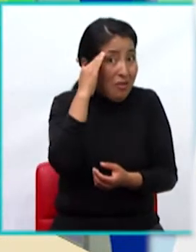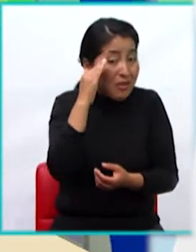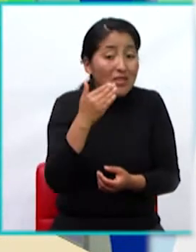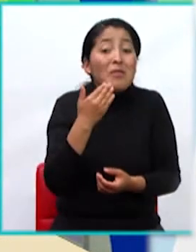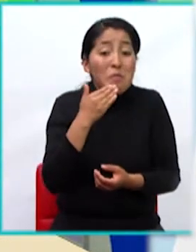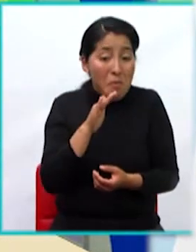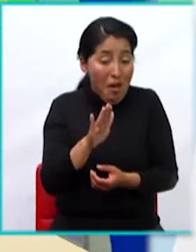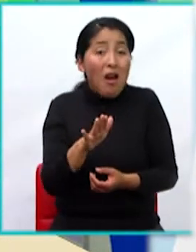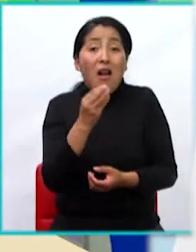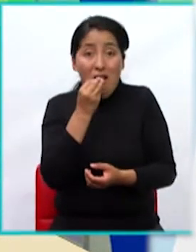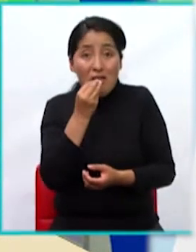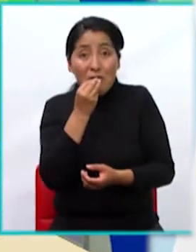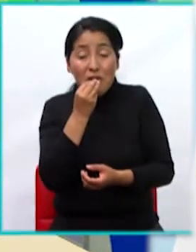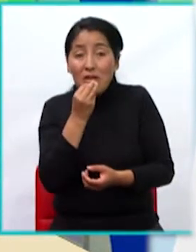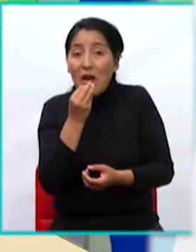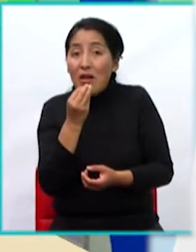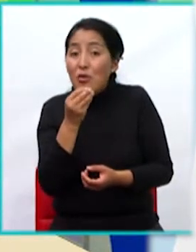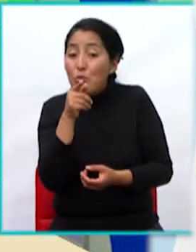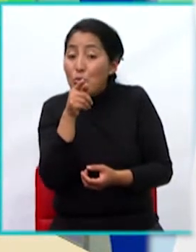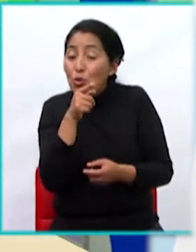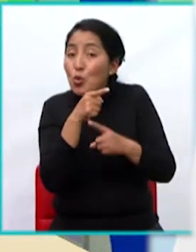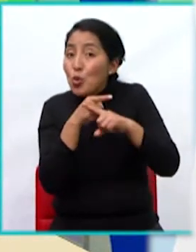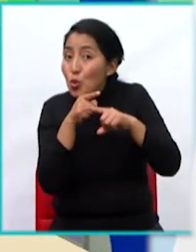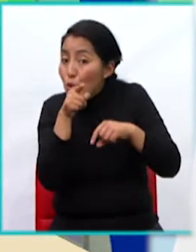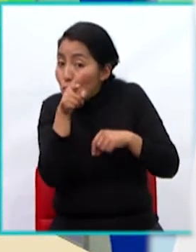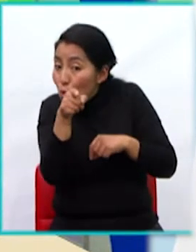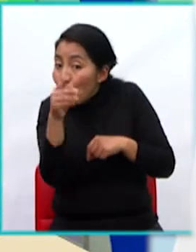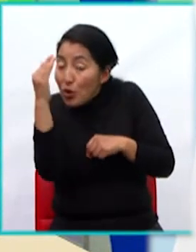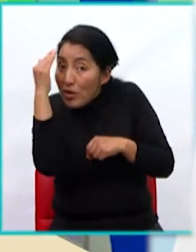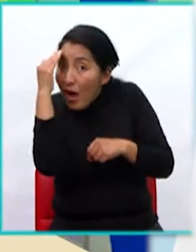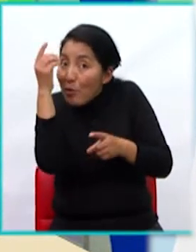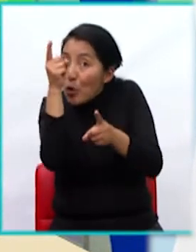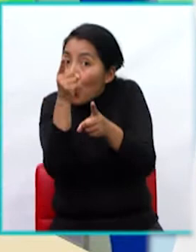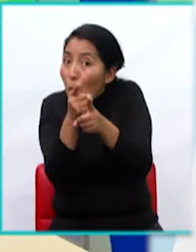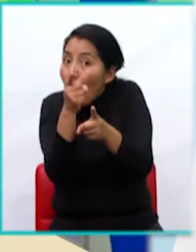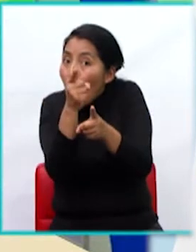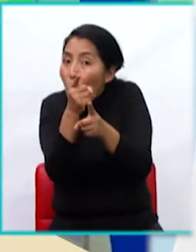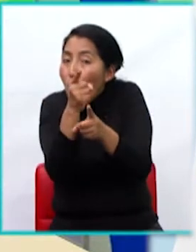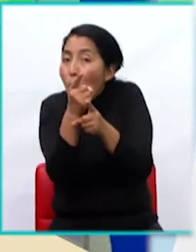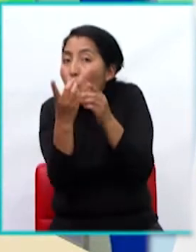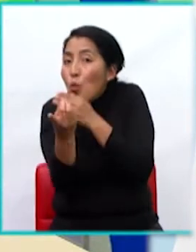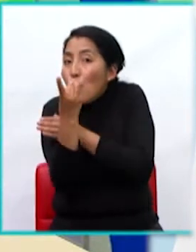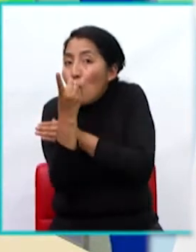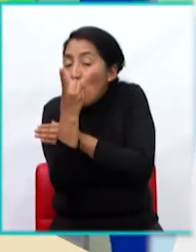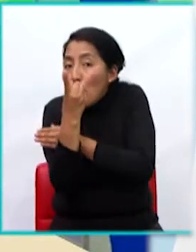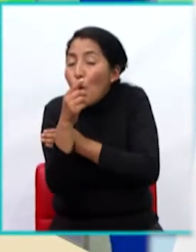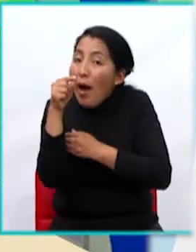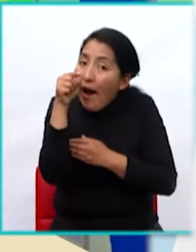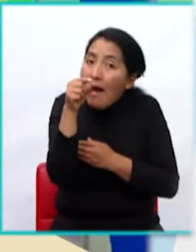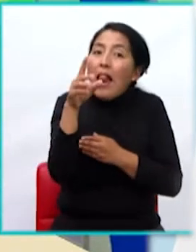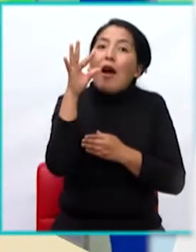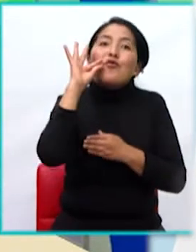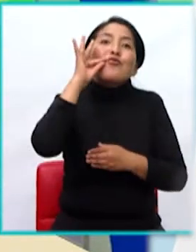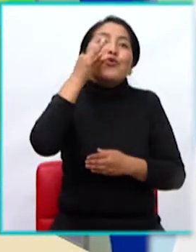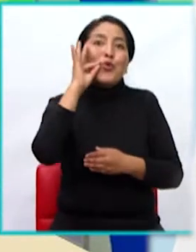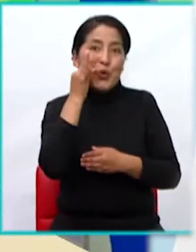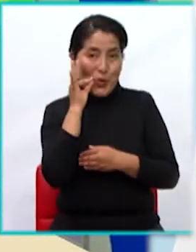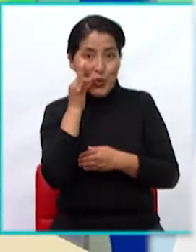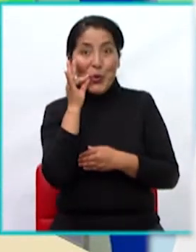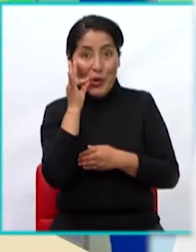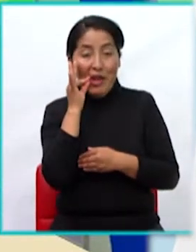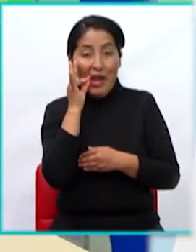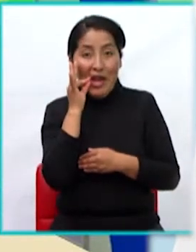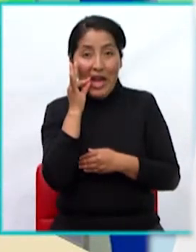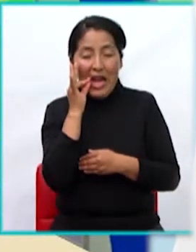sabemos que lo correcto es escoger las frutas. ¿Sí? Entonces, ya llevamos